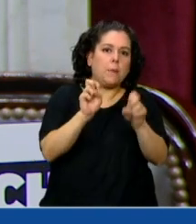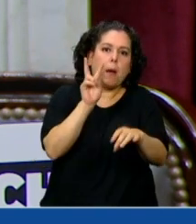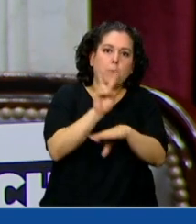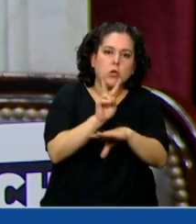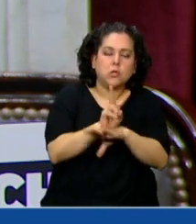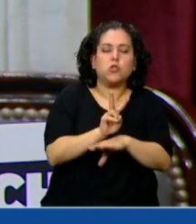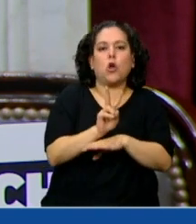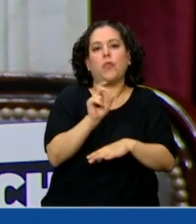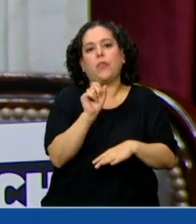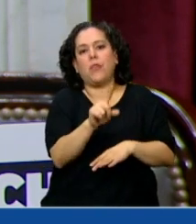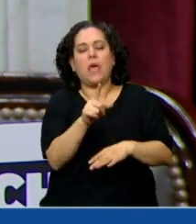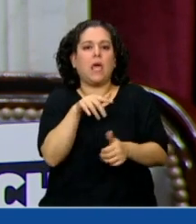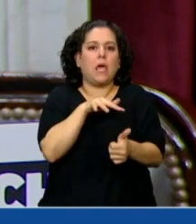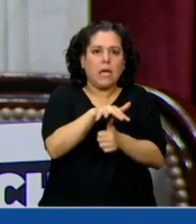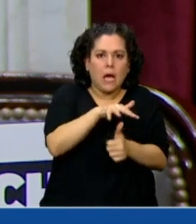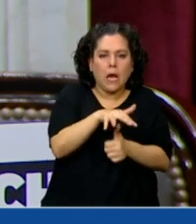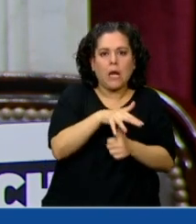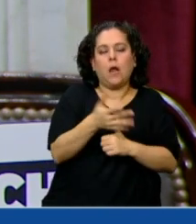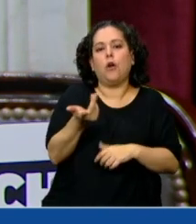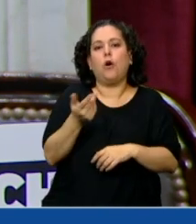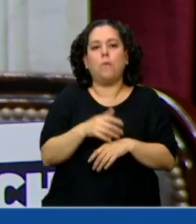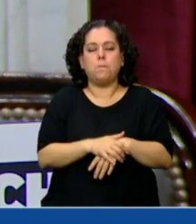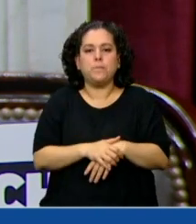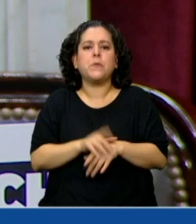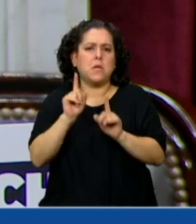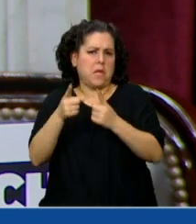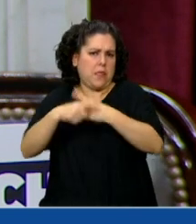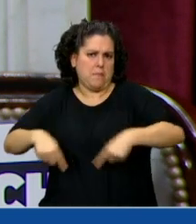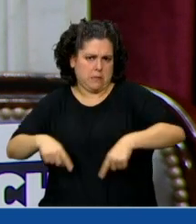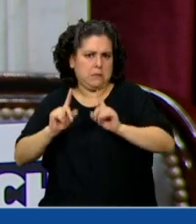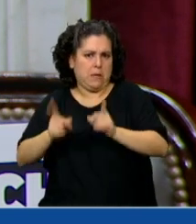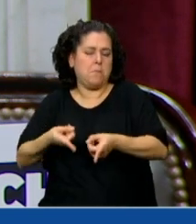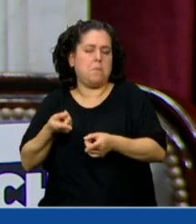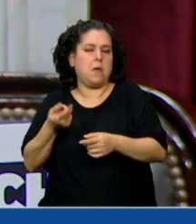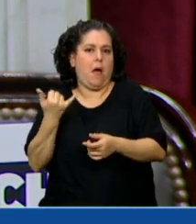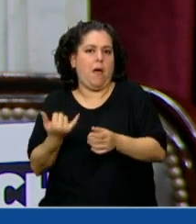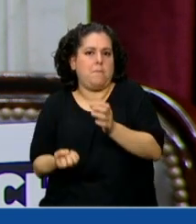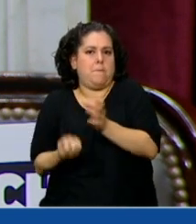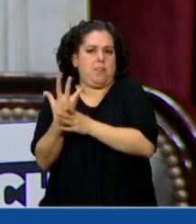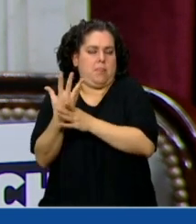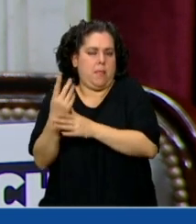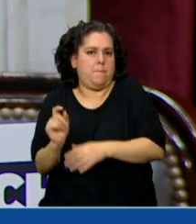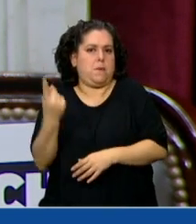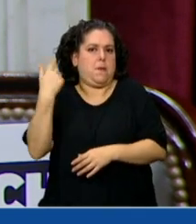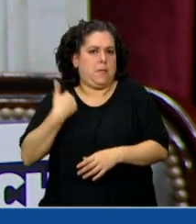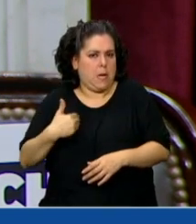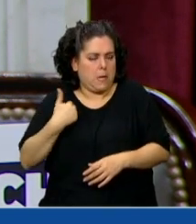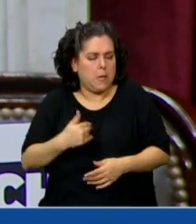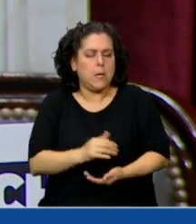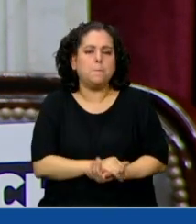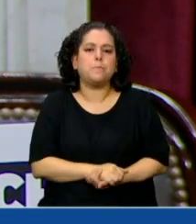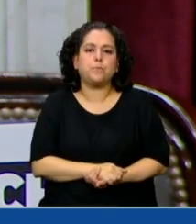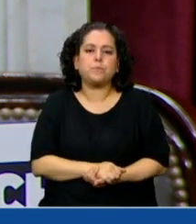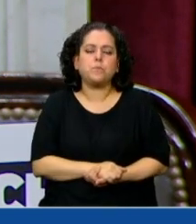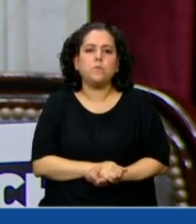protección de género y demás. Sin embargo, cuando vemos los datos donde